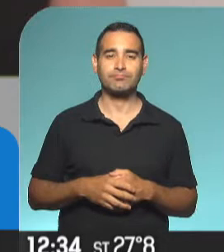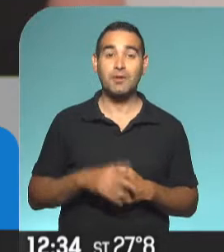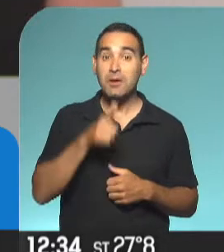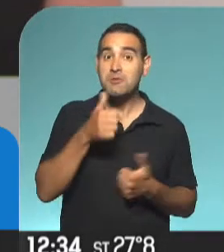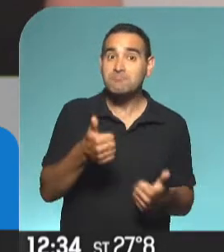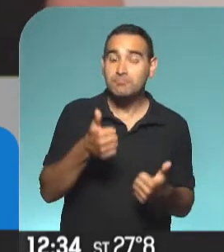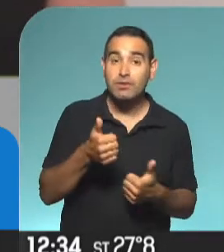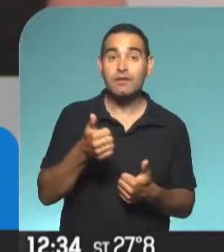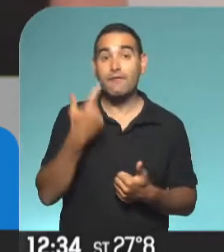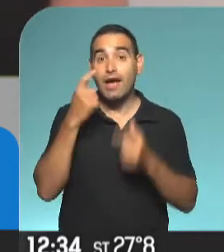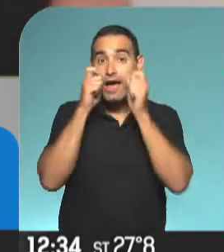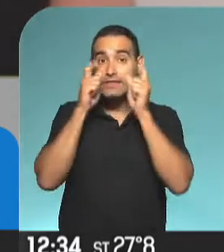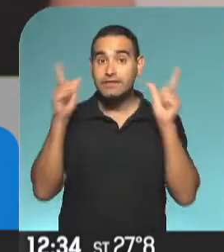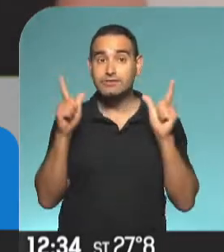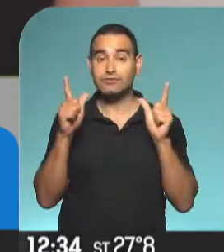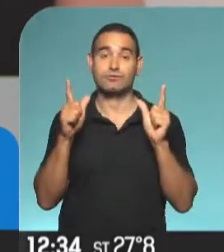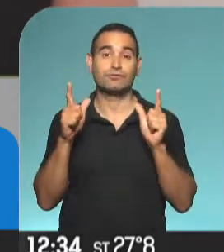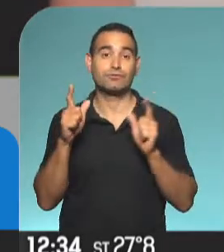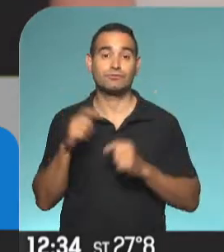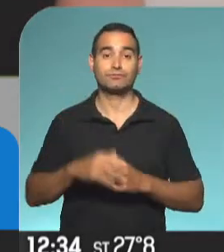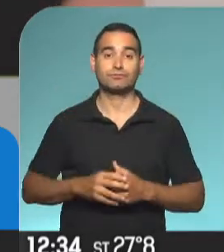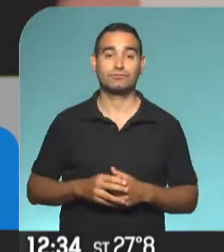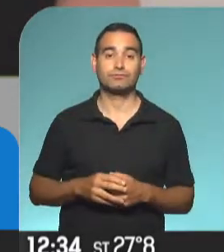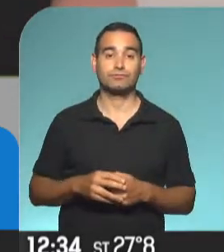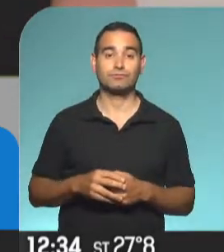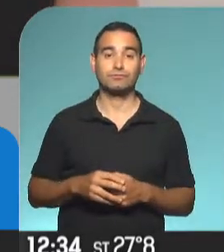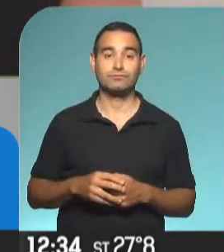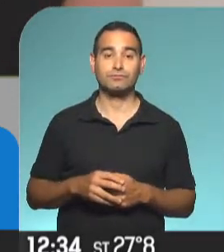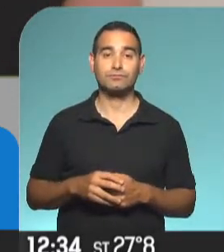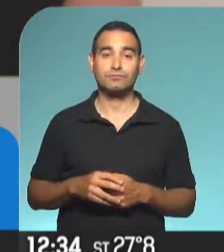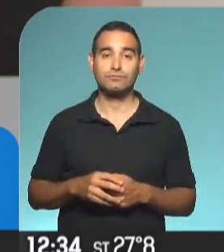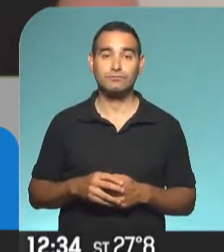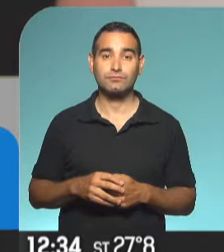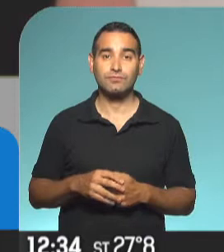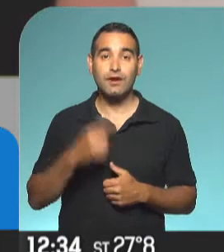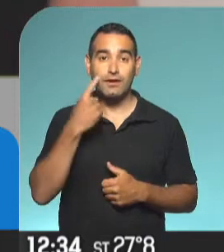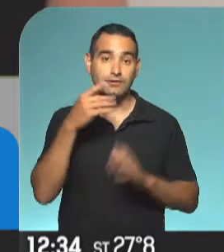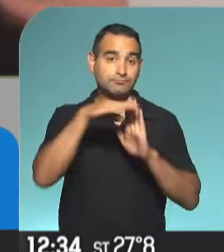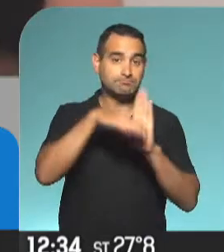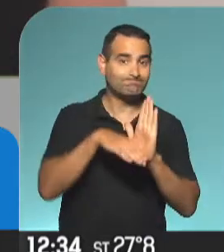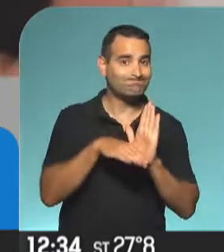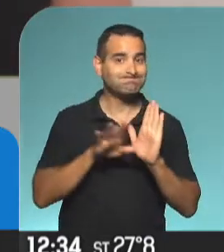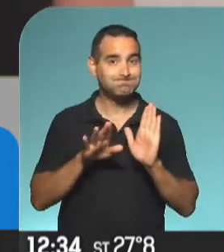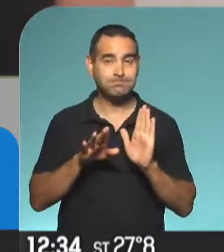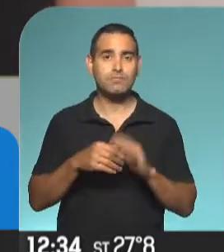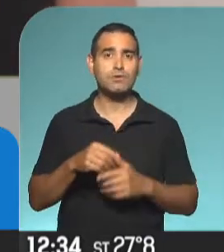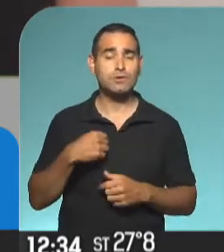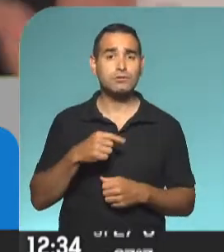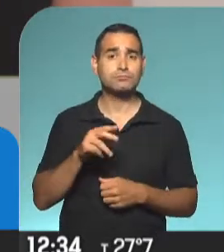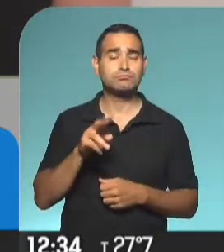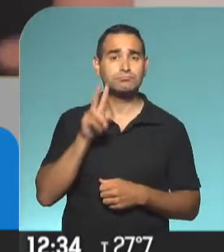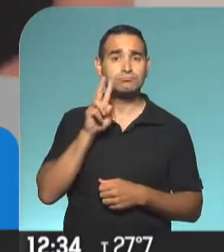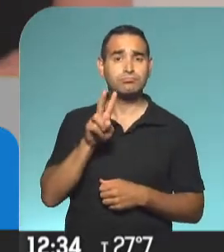Estaremos atentos a esto que tiene la letra chica, como decían ustedes hace un rato, respecto de las restricciones, porque lo escucho, por ejemplo,